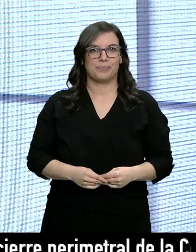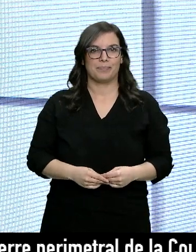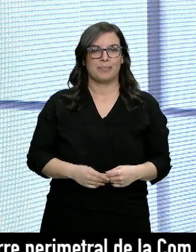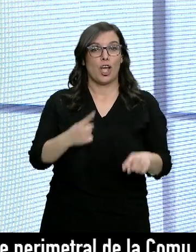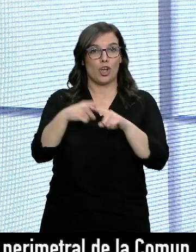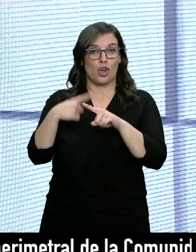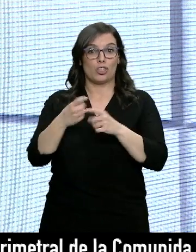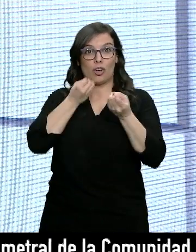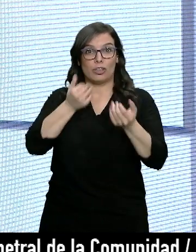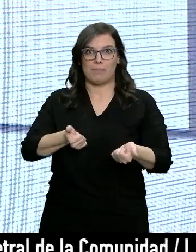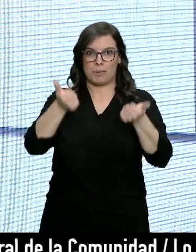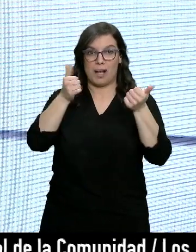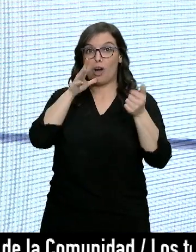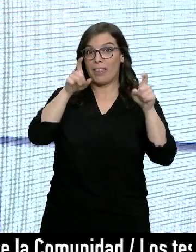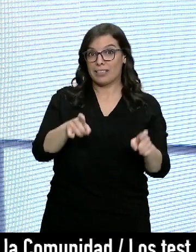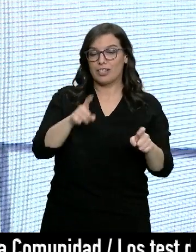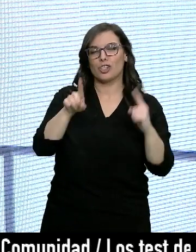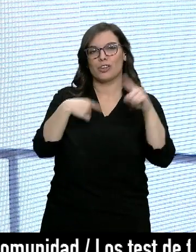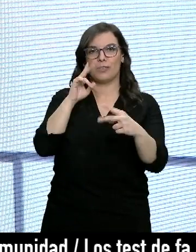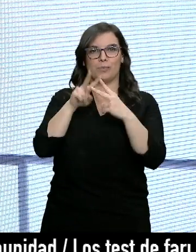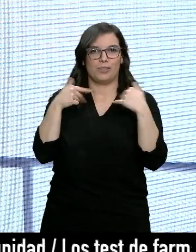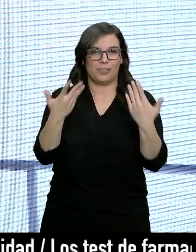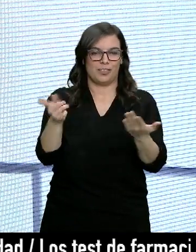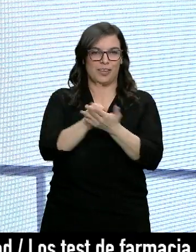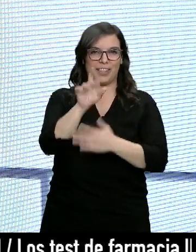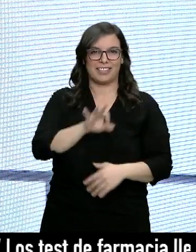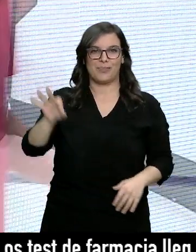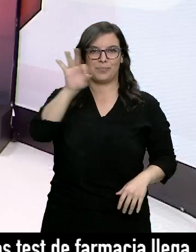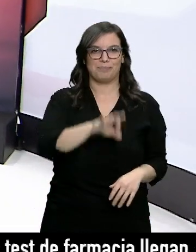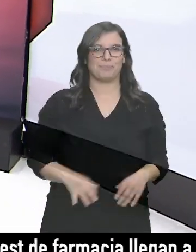más cosas que contarles. Hacemos una pausa y enseguida volvemos. Hasta ahora.